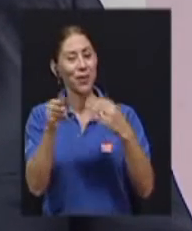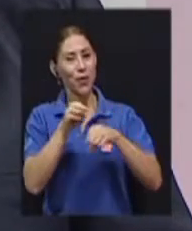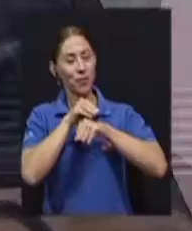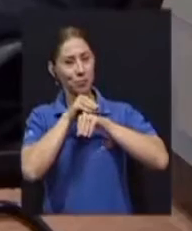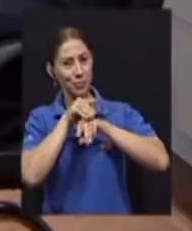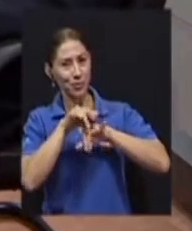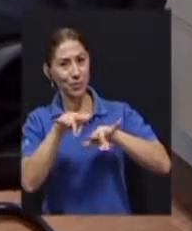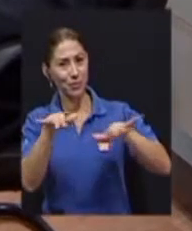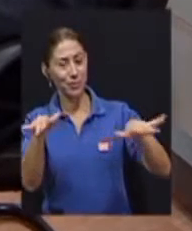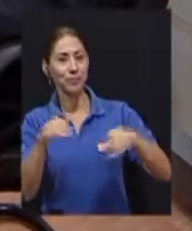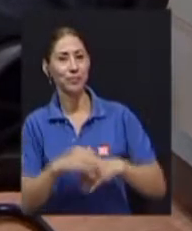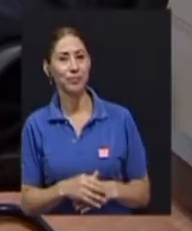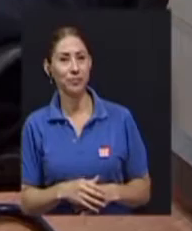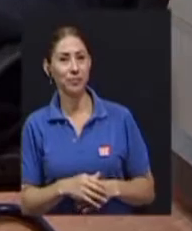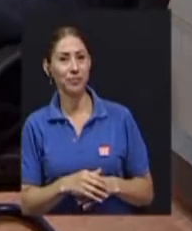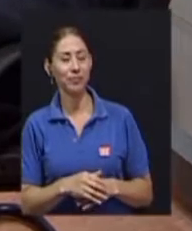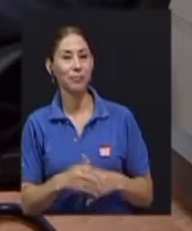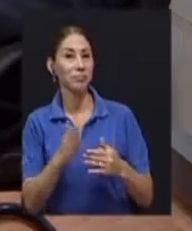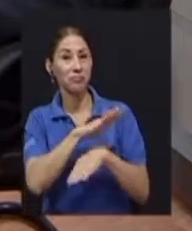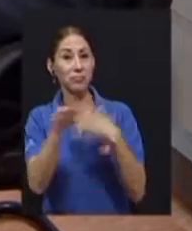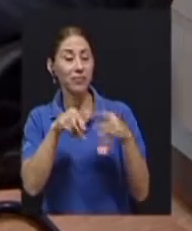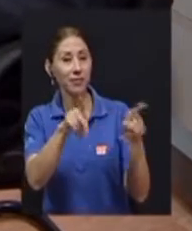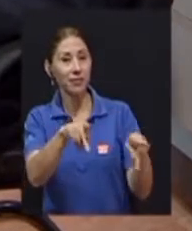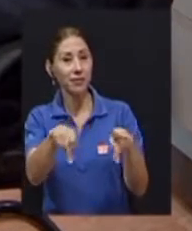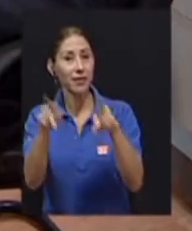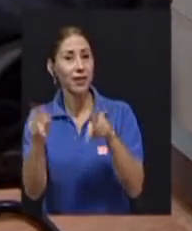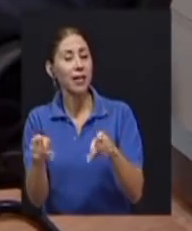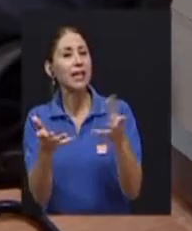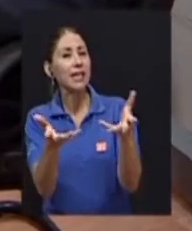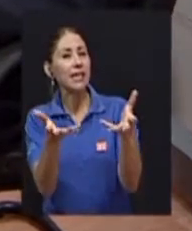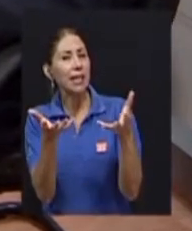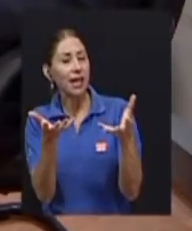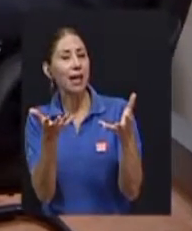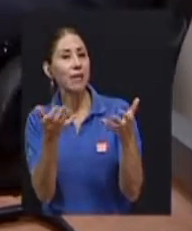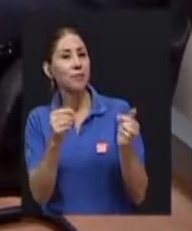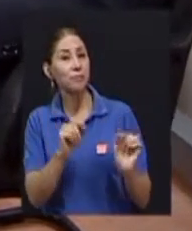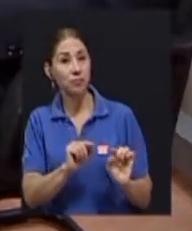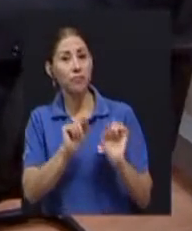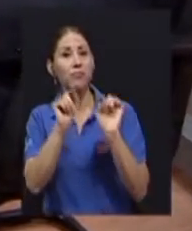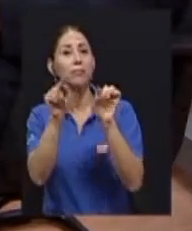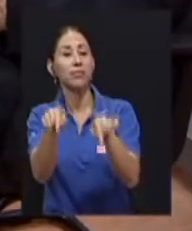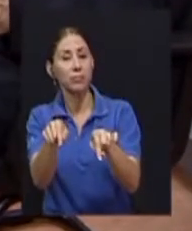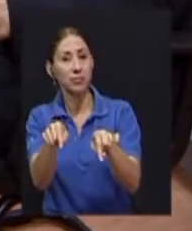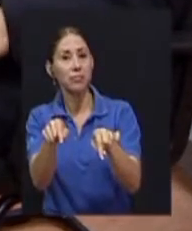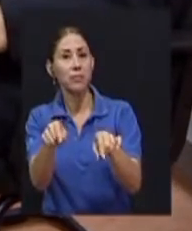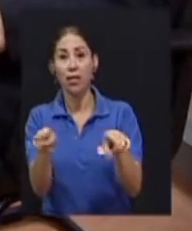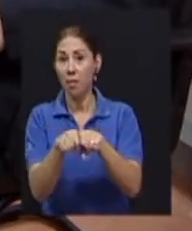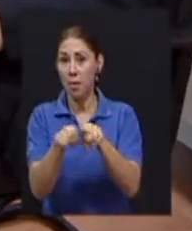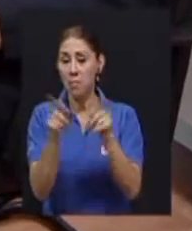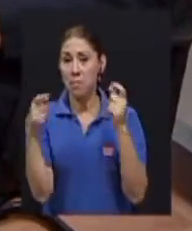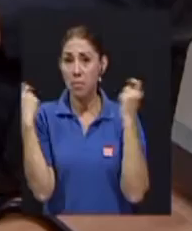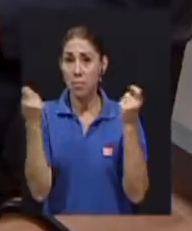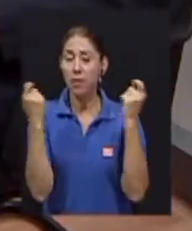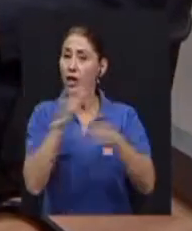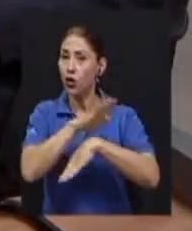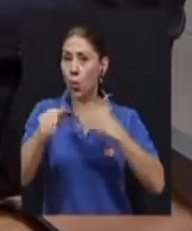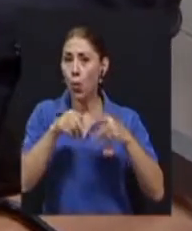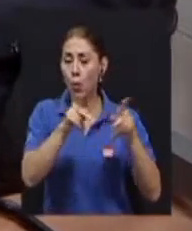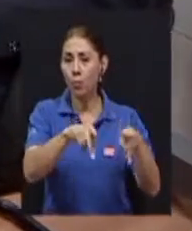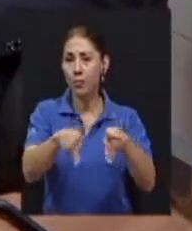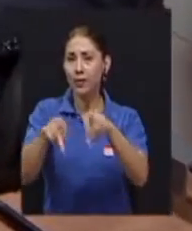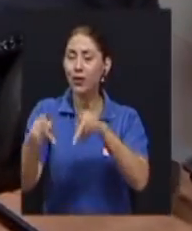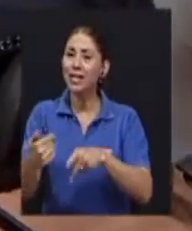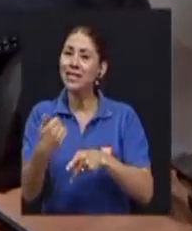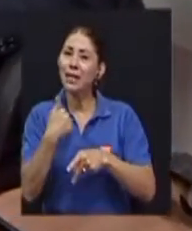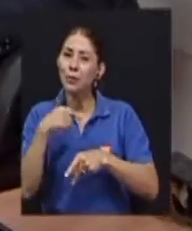se dice. Que quieran pues también acercarse allí a San Juan Bosco. Todos tenemos necesidades para